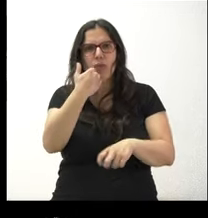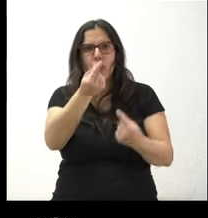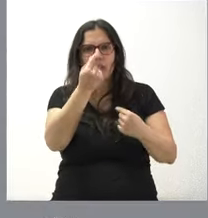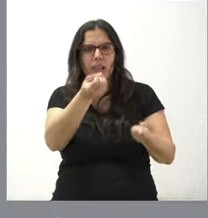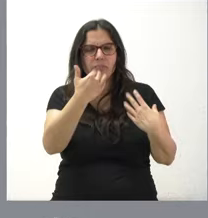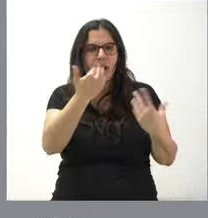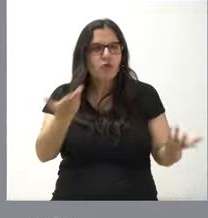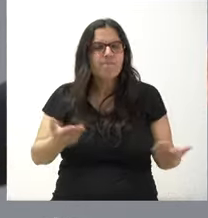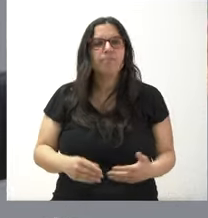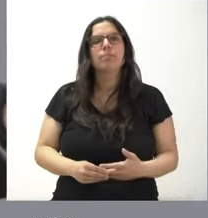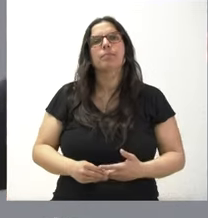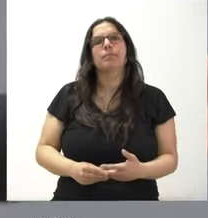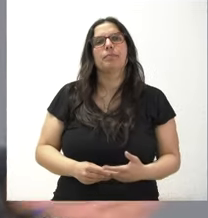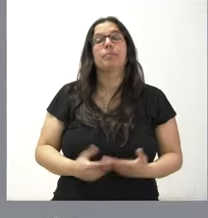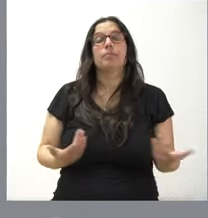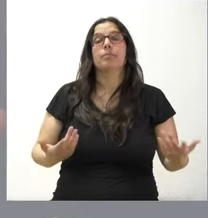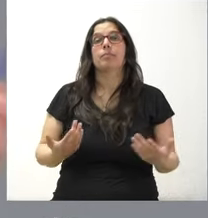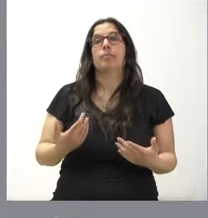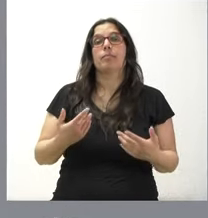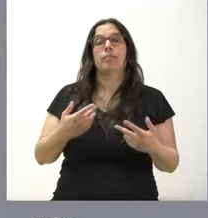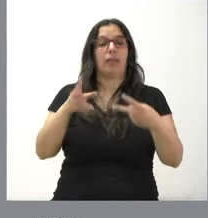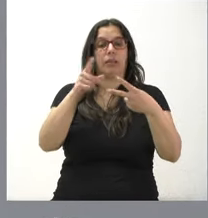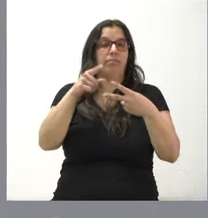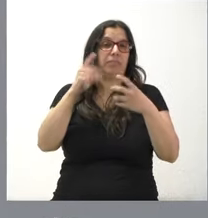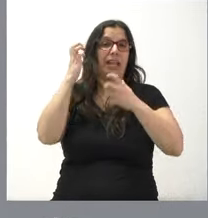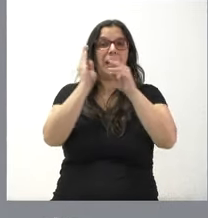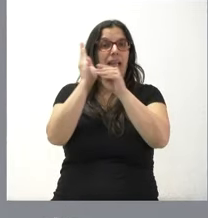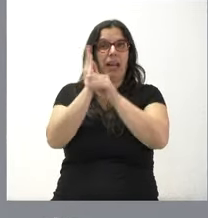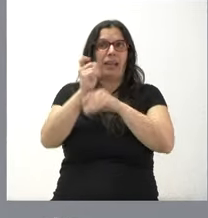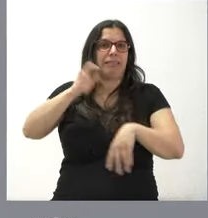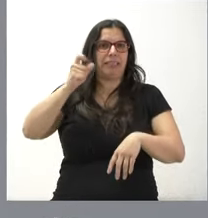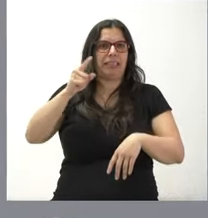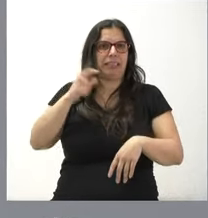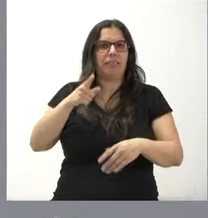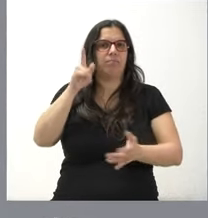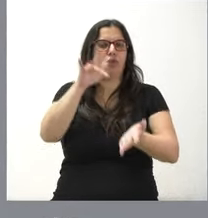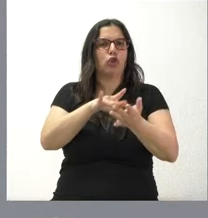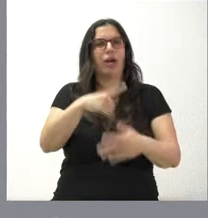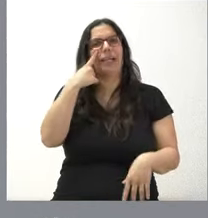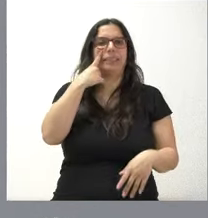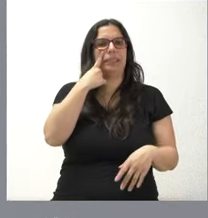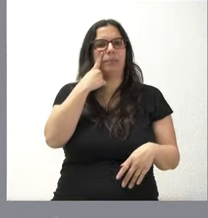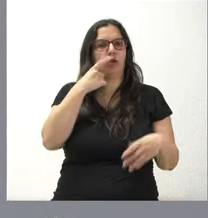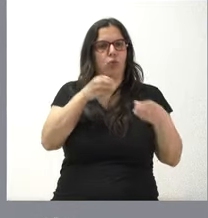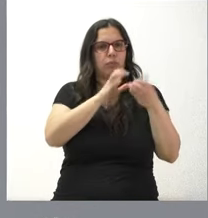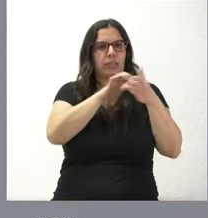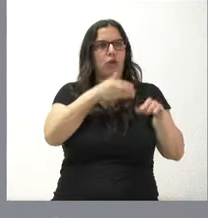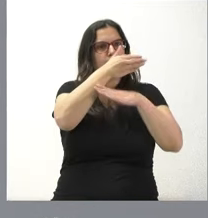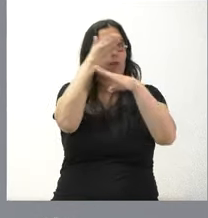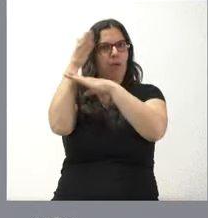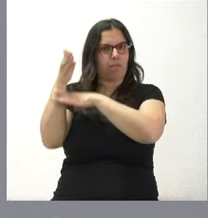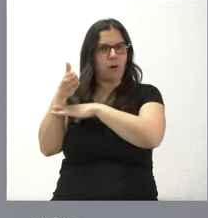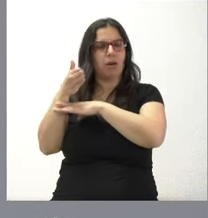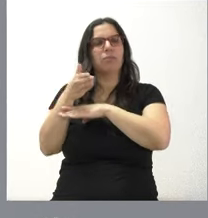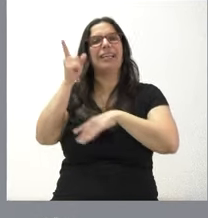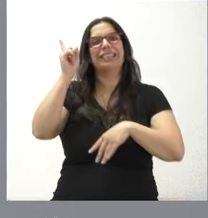algo. Pues estas y otras granjas son objetos de instrucciones periódicas por parte de la Junta de Castilla y León y también